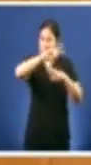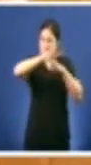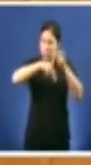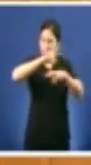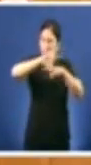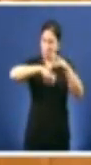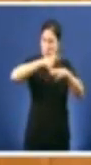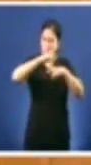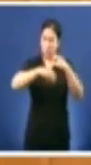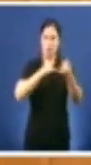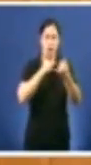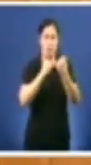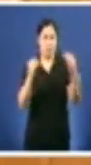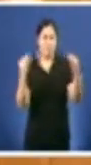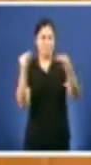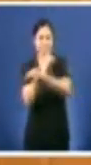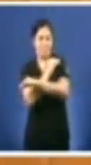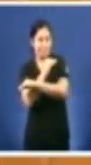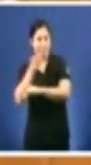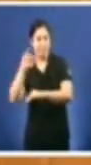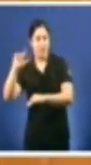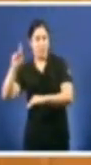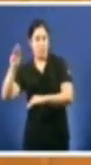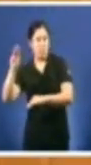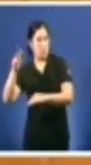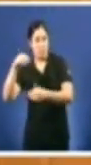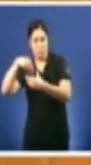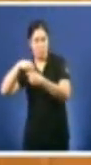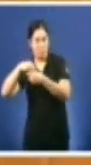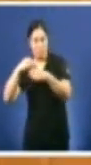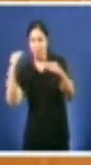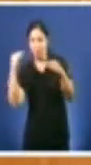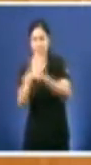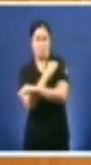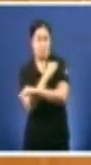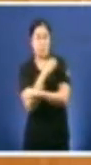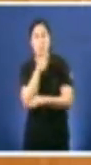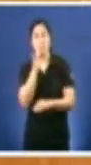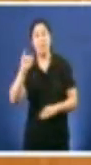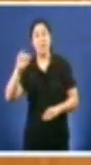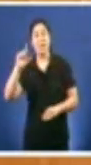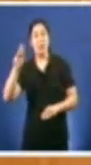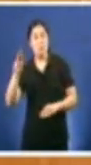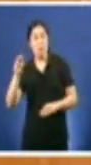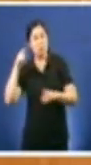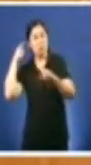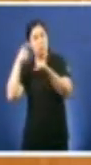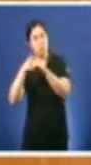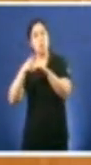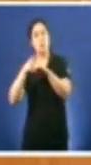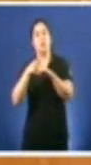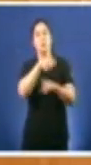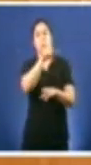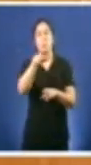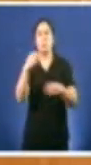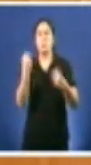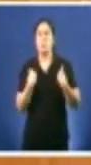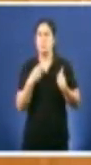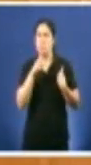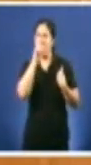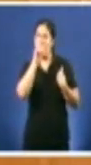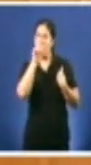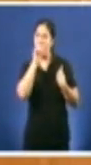ILP era proteger a saúde era garantir os dereitos das persoas que viven na provincia de Lugo